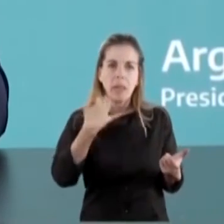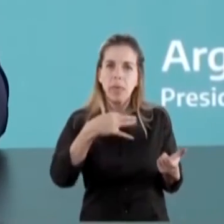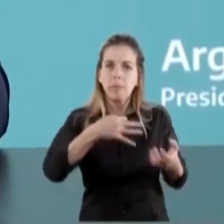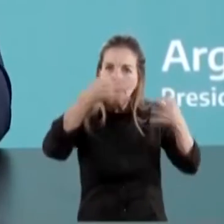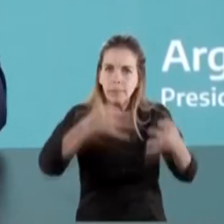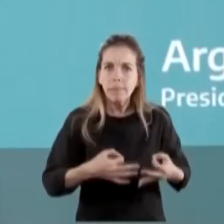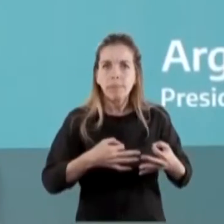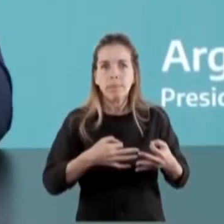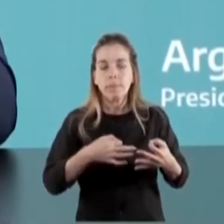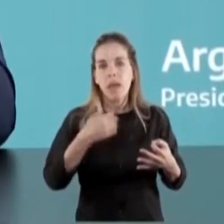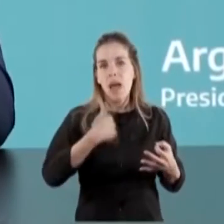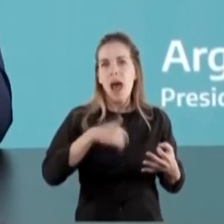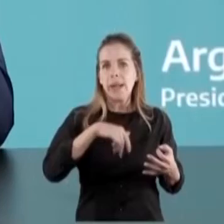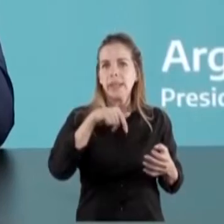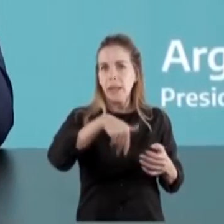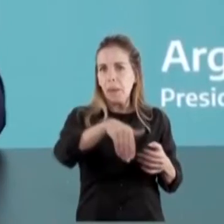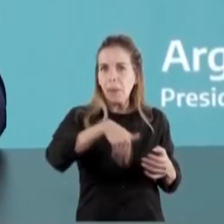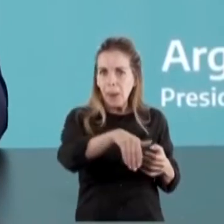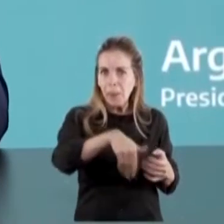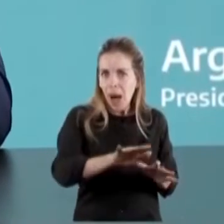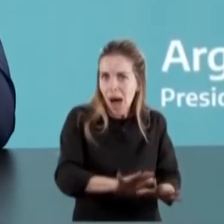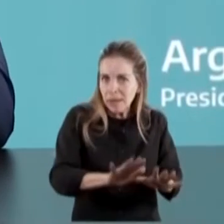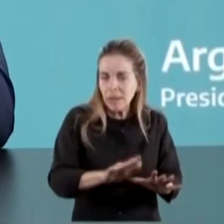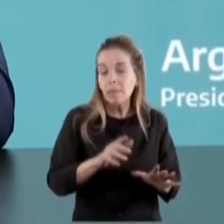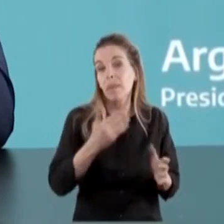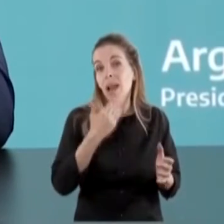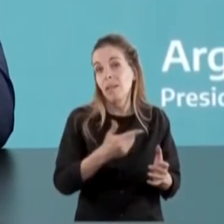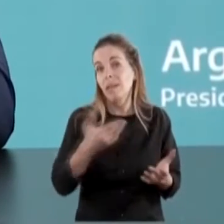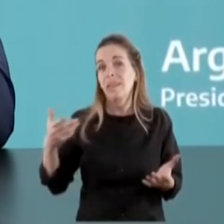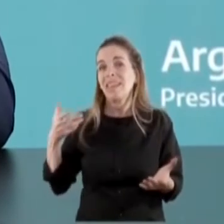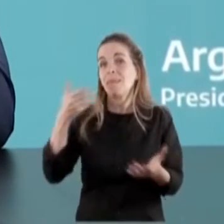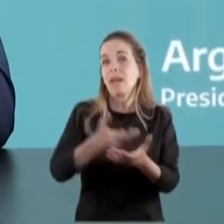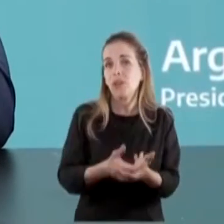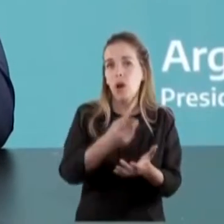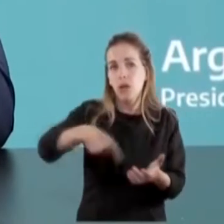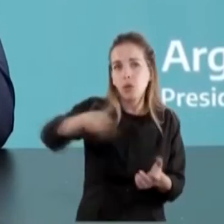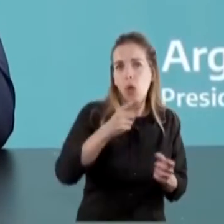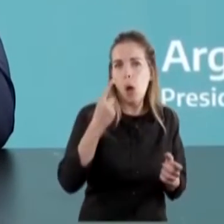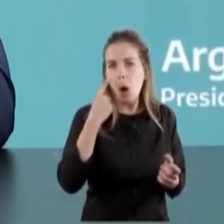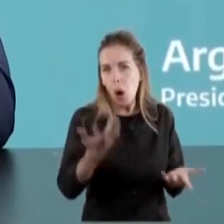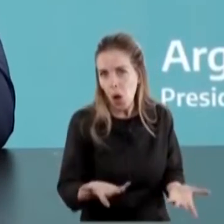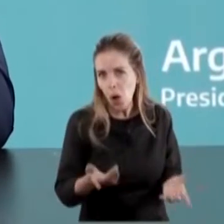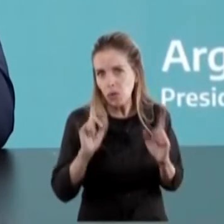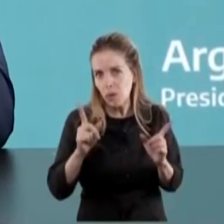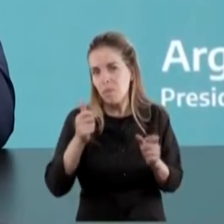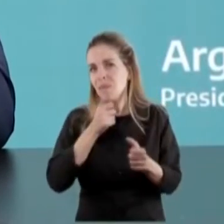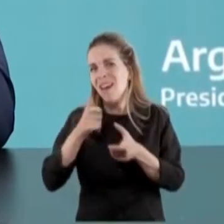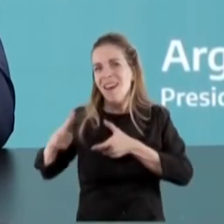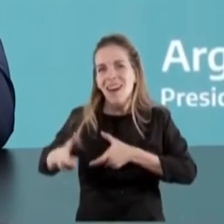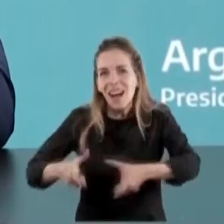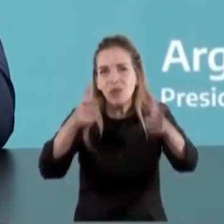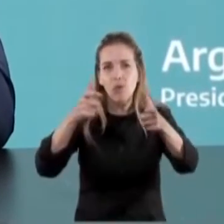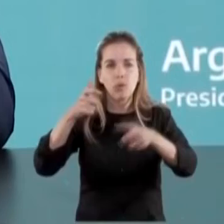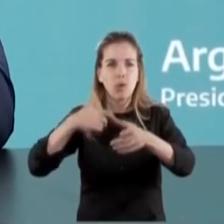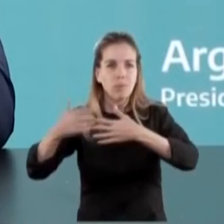y Argentina va camino a eso, a partir de las inversiones que ustedes conocen, del gasoducto y de todo lo que se está